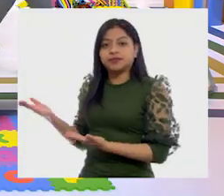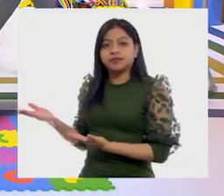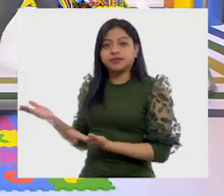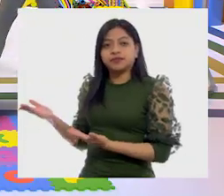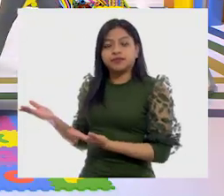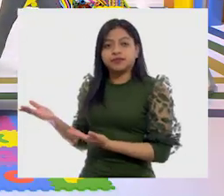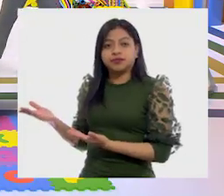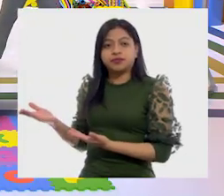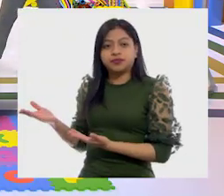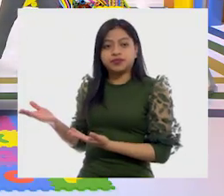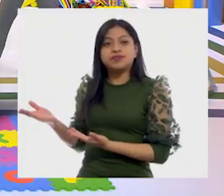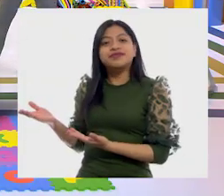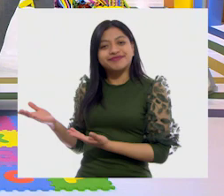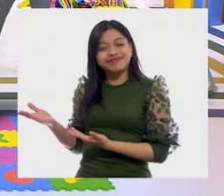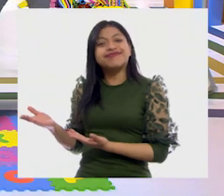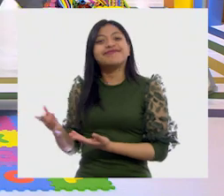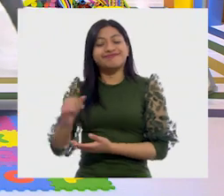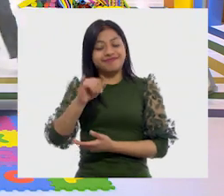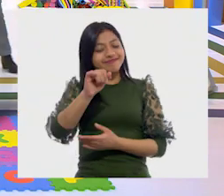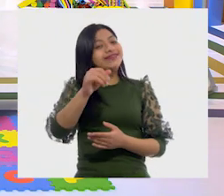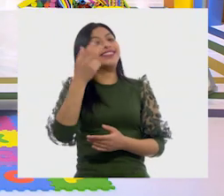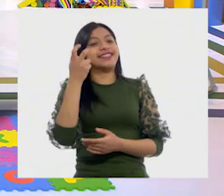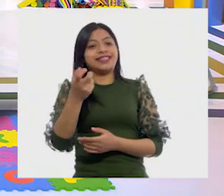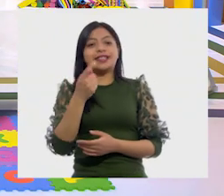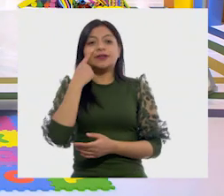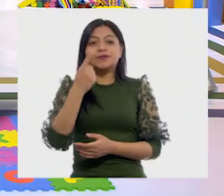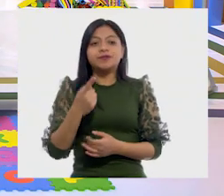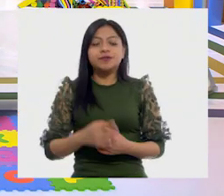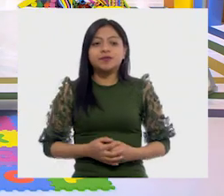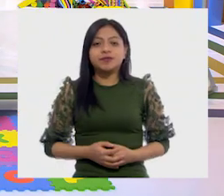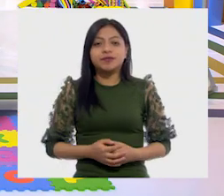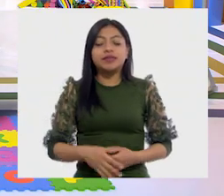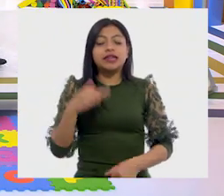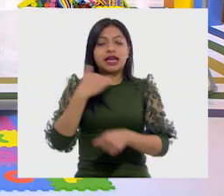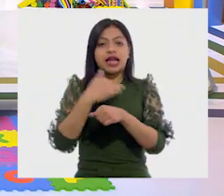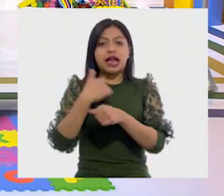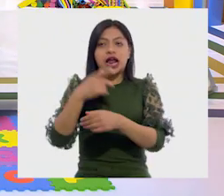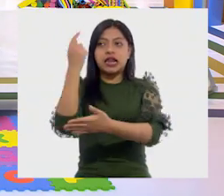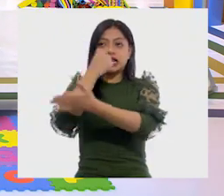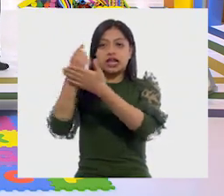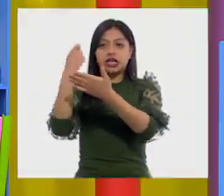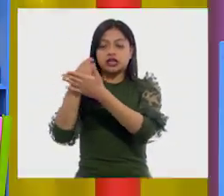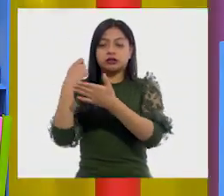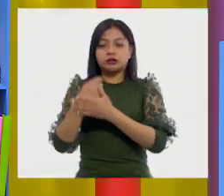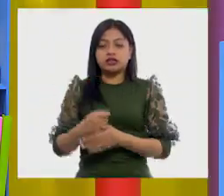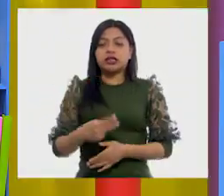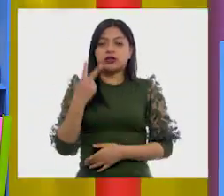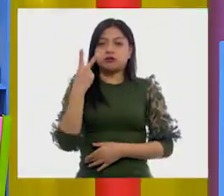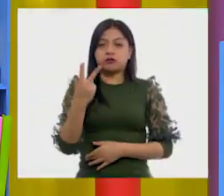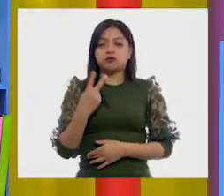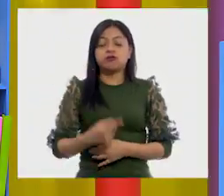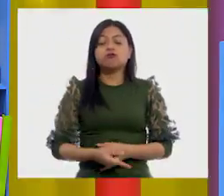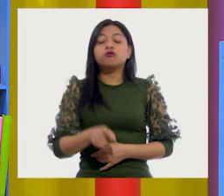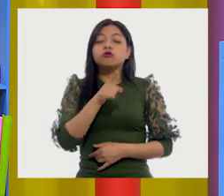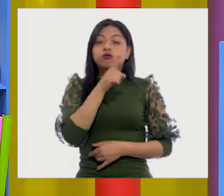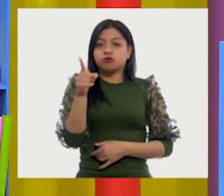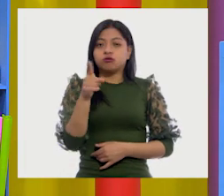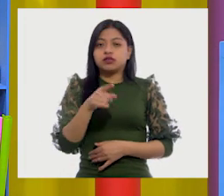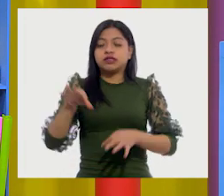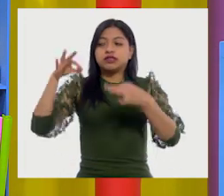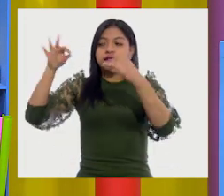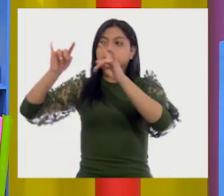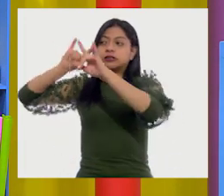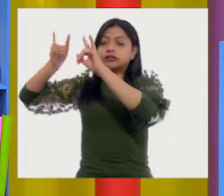¿Cómo este? Ahí está, exactamente. Exactamente. Ah, claro. Ahora, voy a anotar los tipos que llevamos, ¿sale? Muy bien. Están los tipos. los